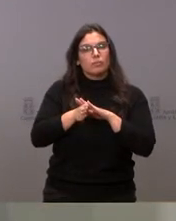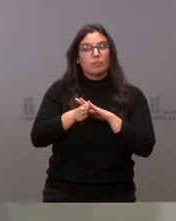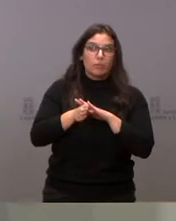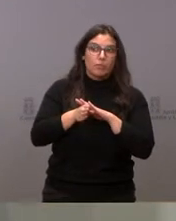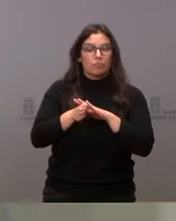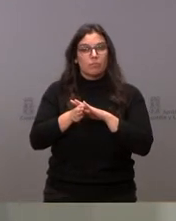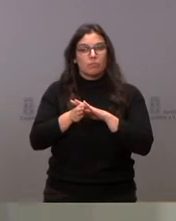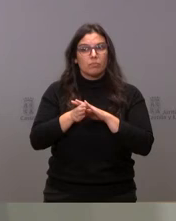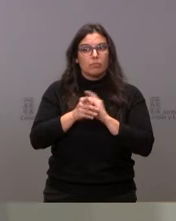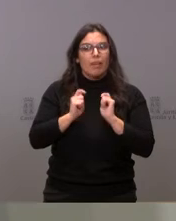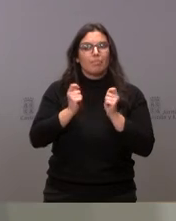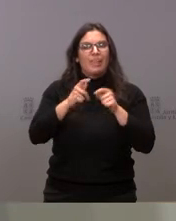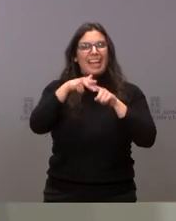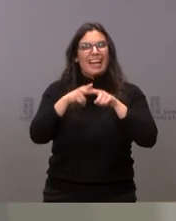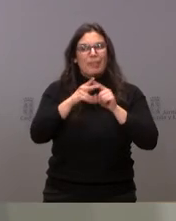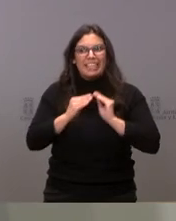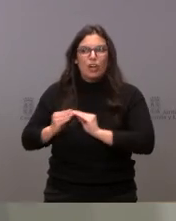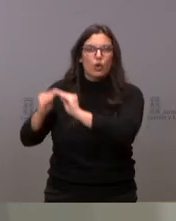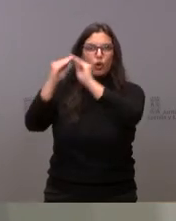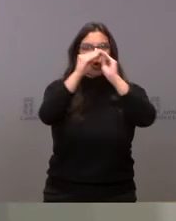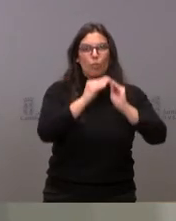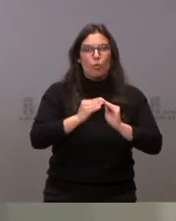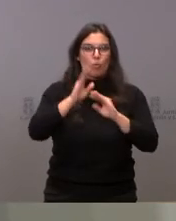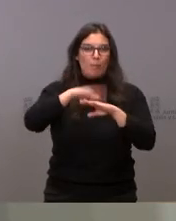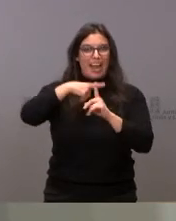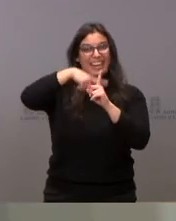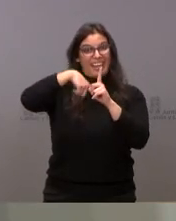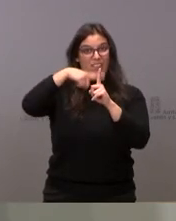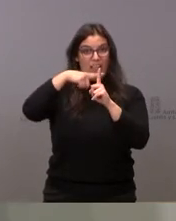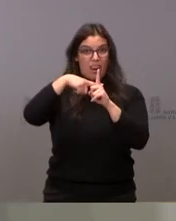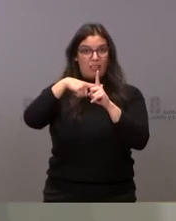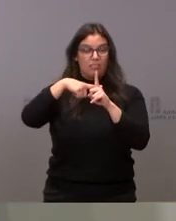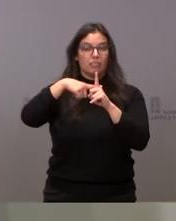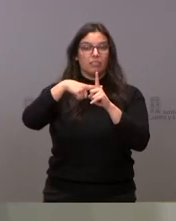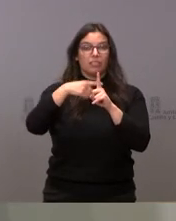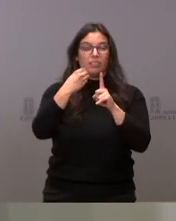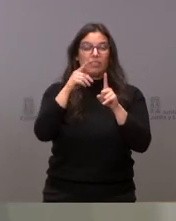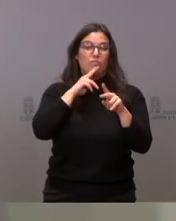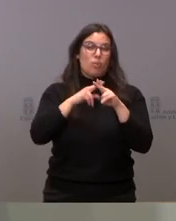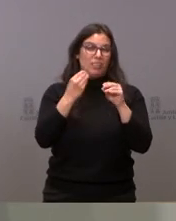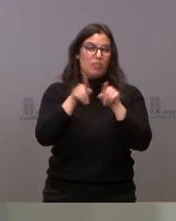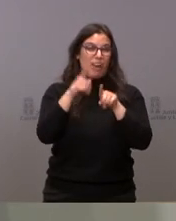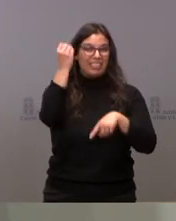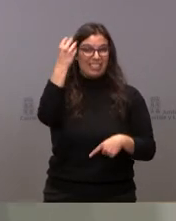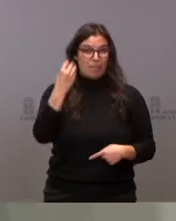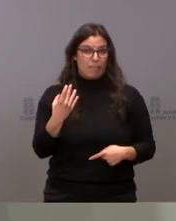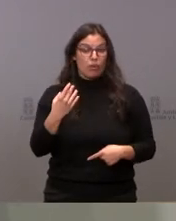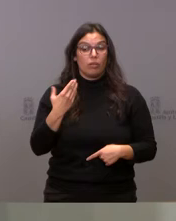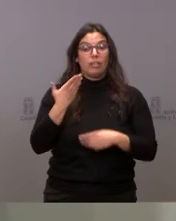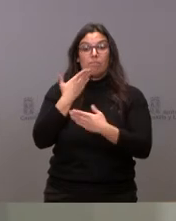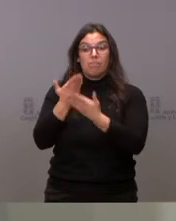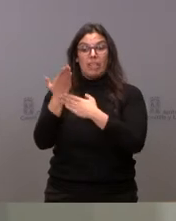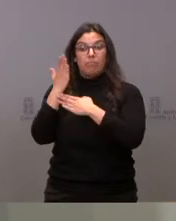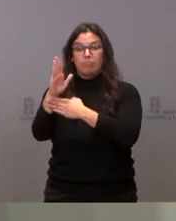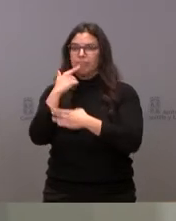proporcionar una herramienta común para la aplicación del semáforo COVID, que fue rechazada y han oído ustedes las declaraciones